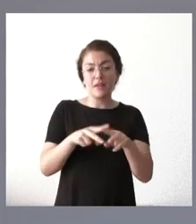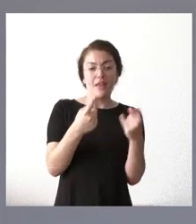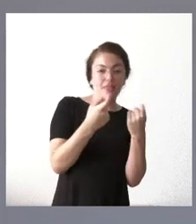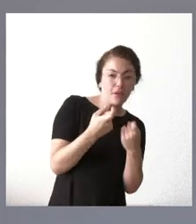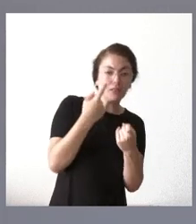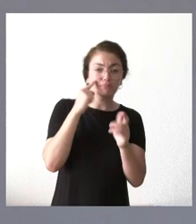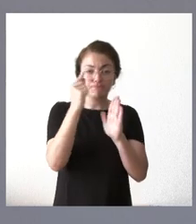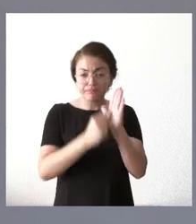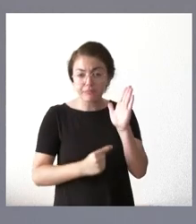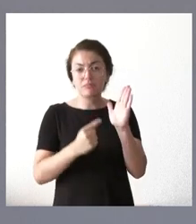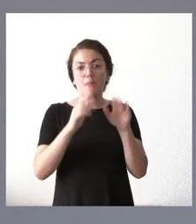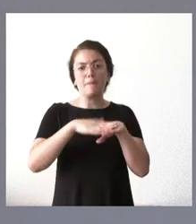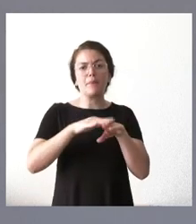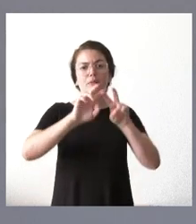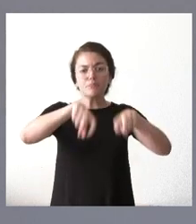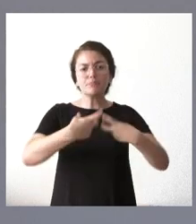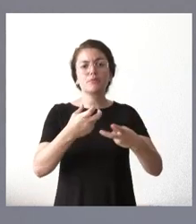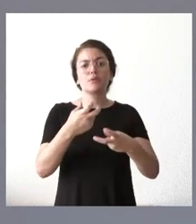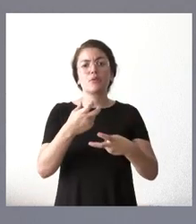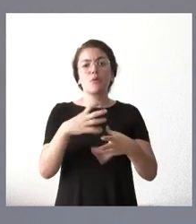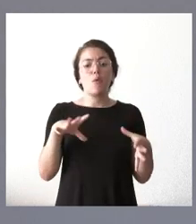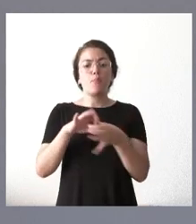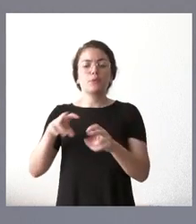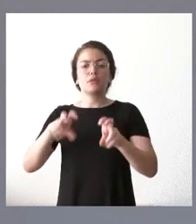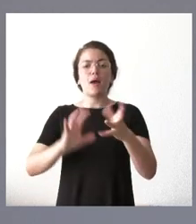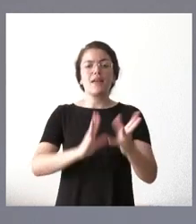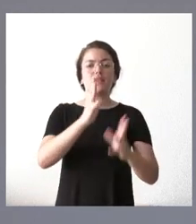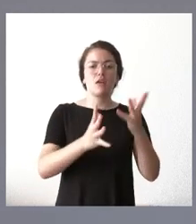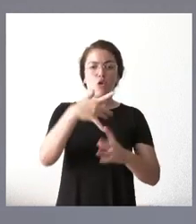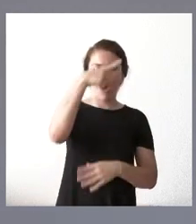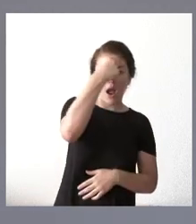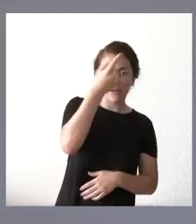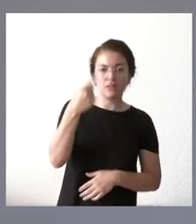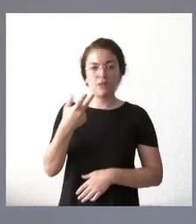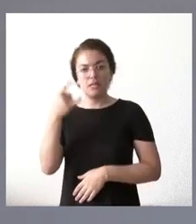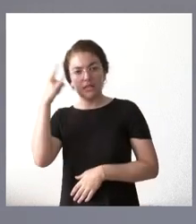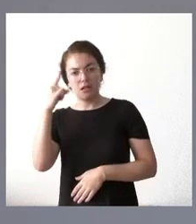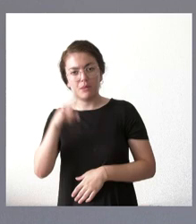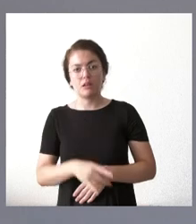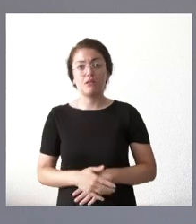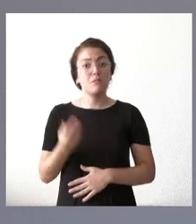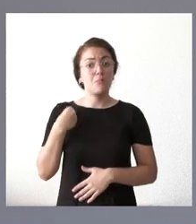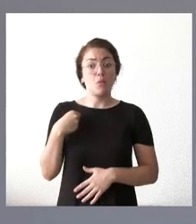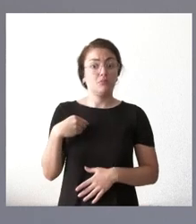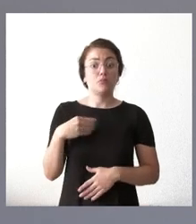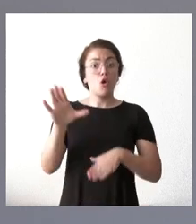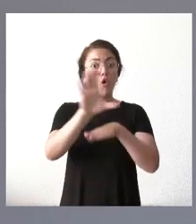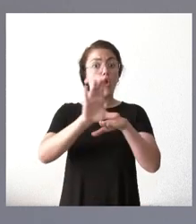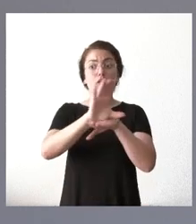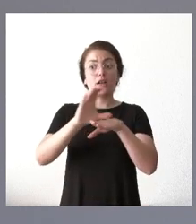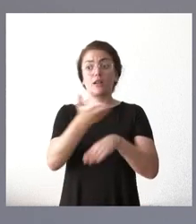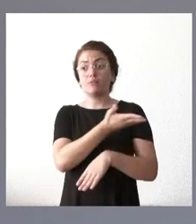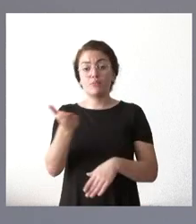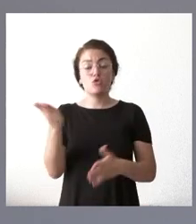en relación con los incendios de Ávila y Salamanca. En ese contexto es en el que todas las consejerías aportarán